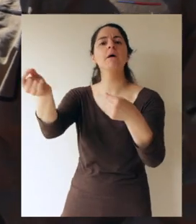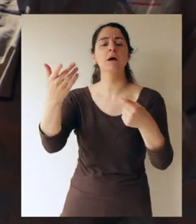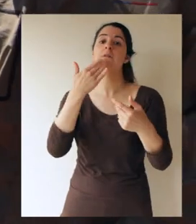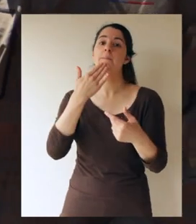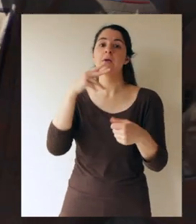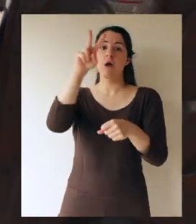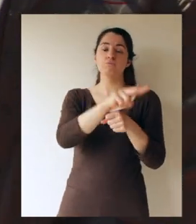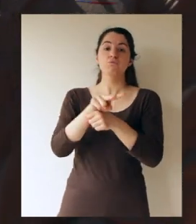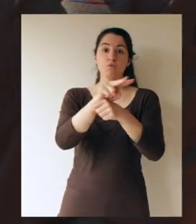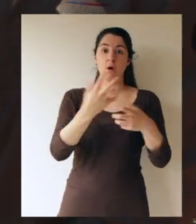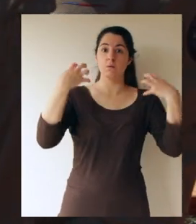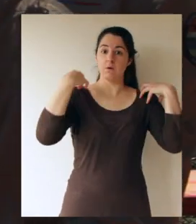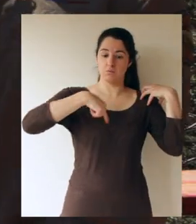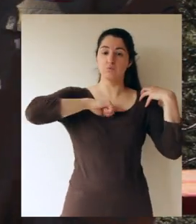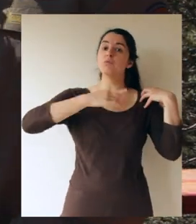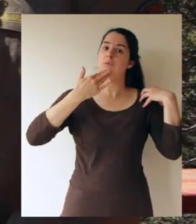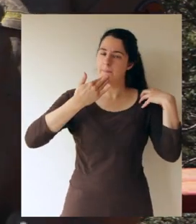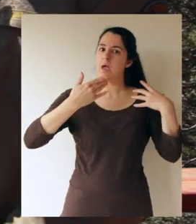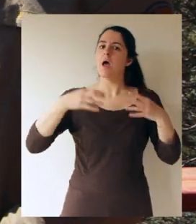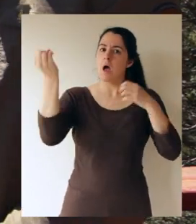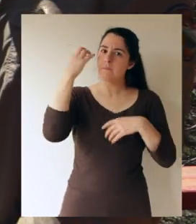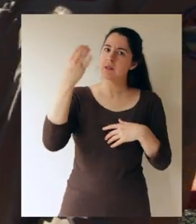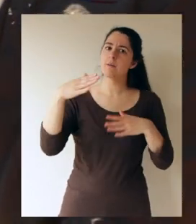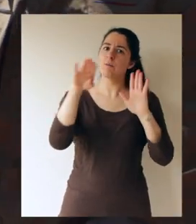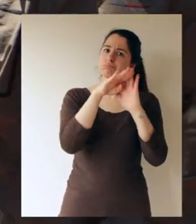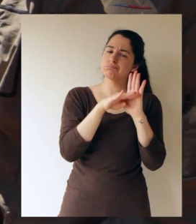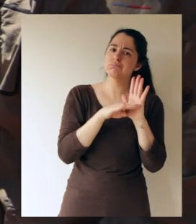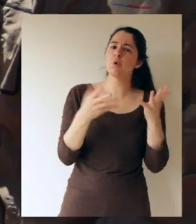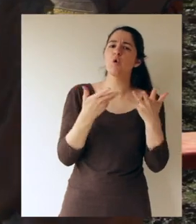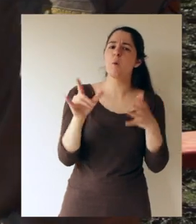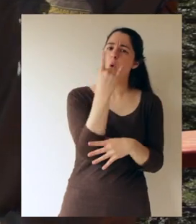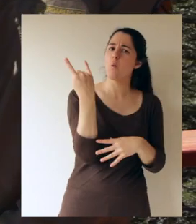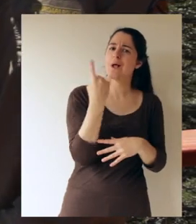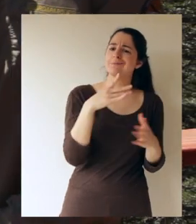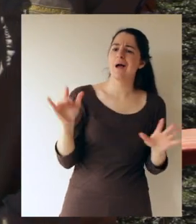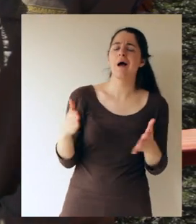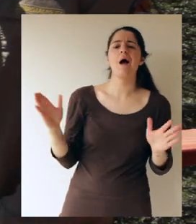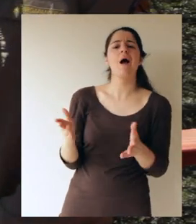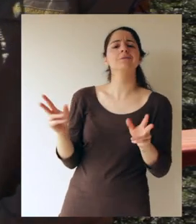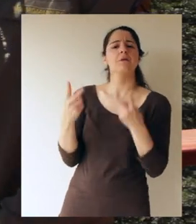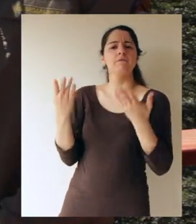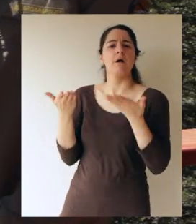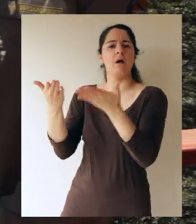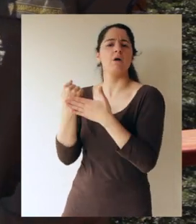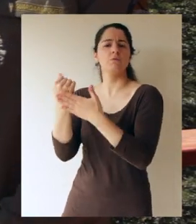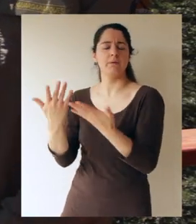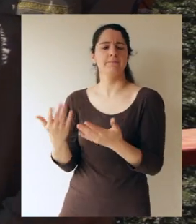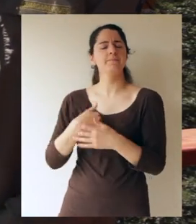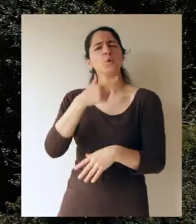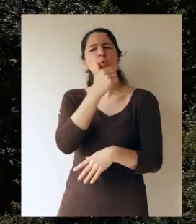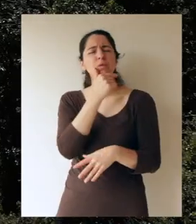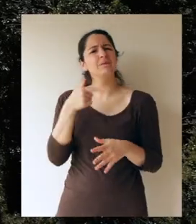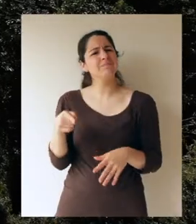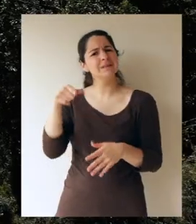medidas de protección y de evacuación ante alguna eventualidad con el volcán. Y tengo otra duda, Juan Carlos. Estamos en una zona en que